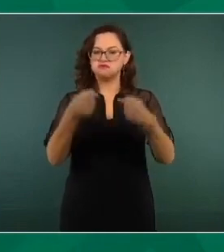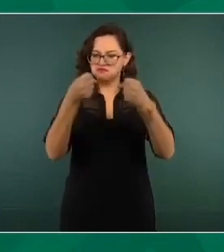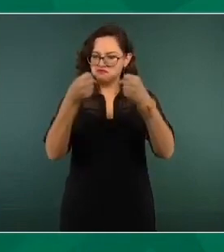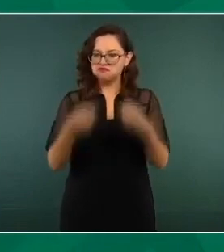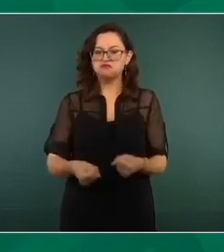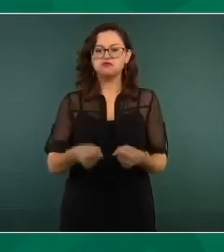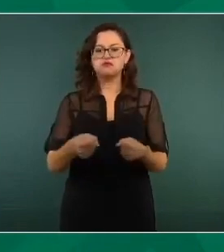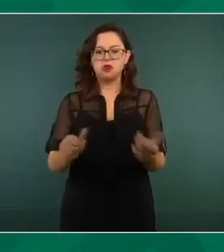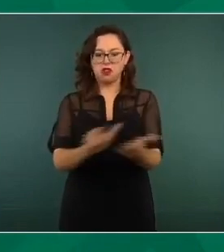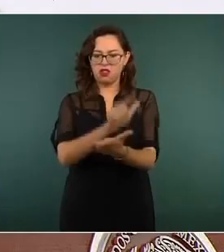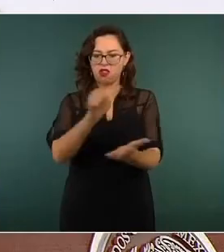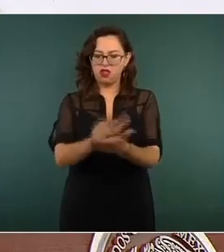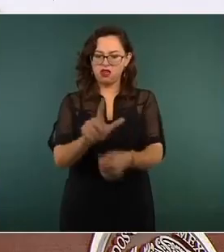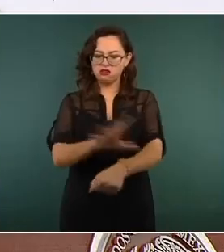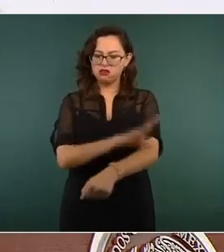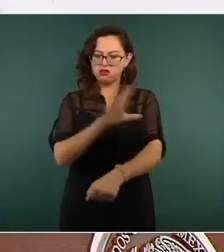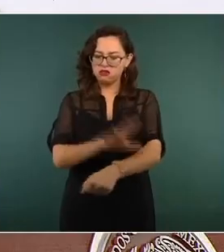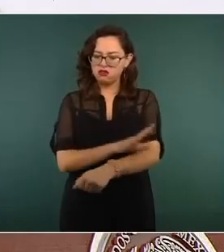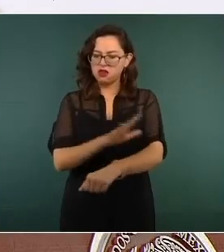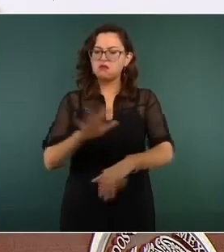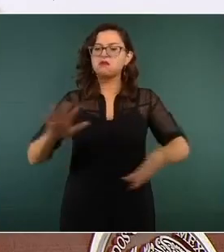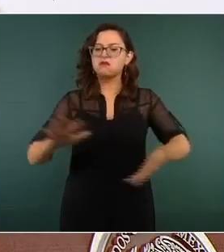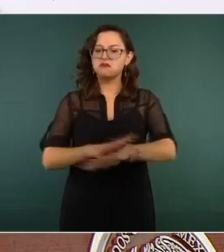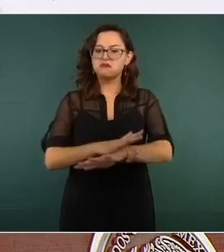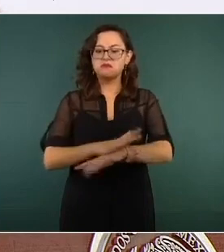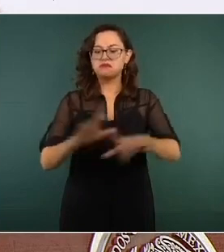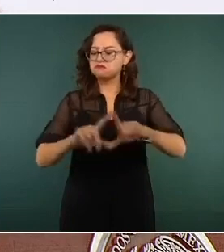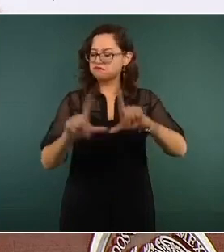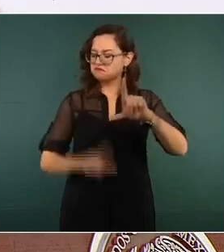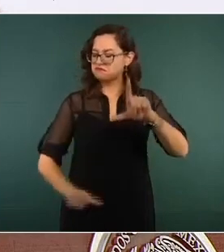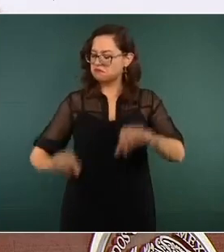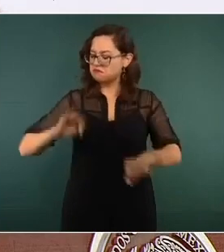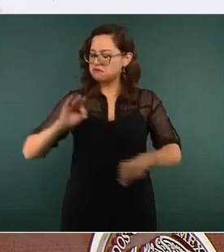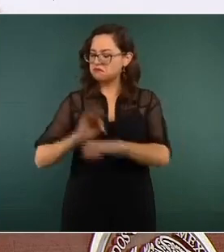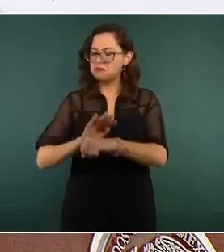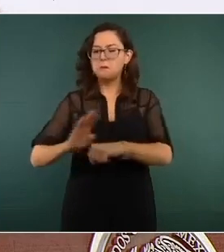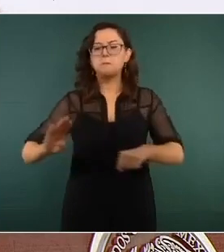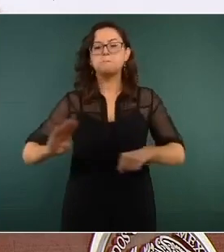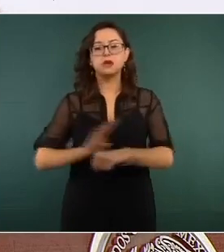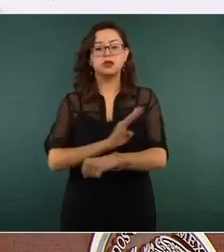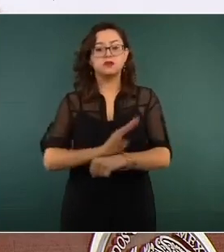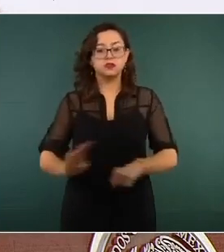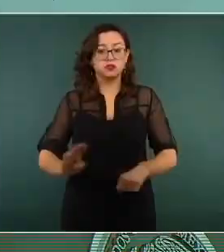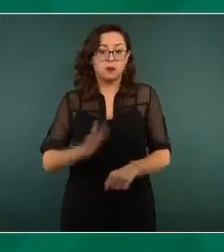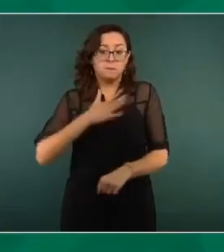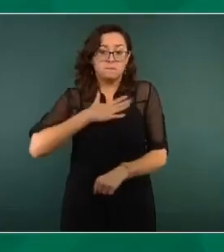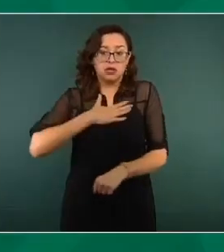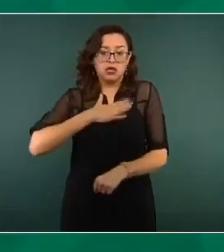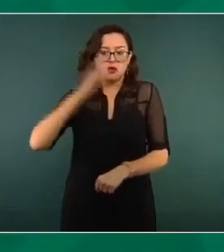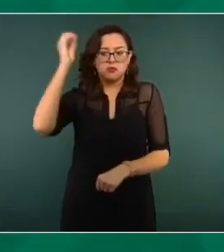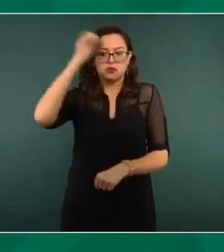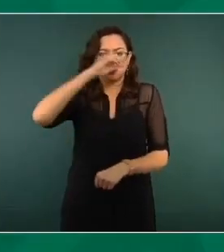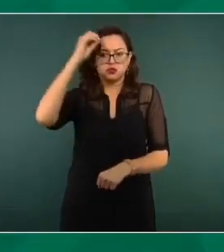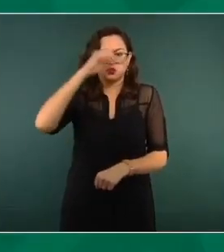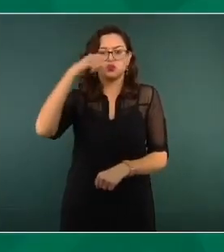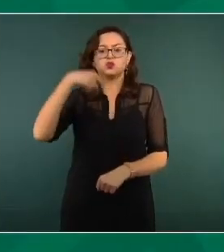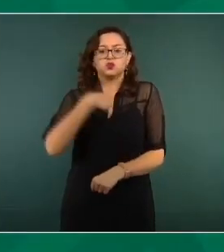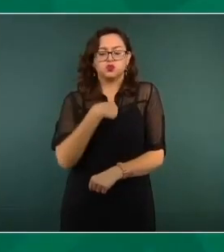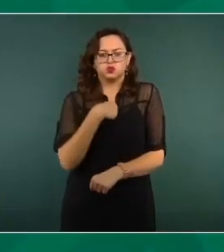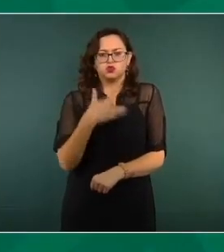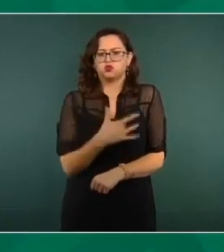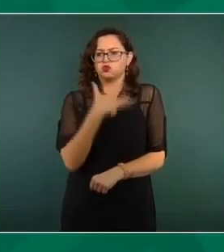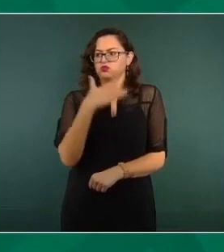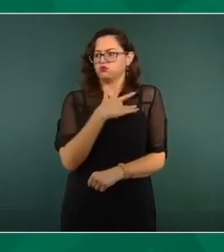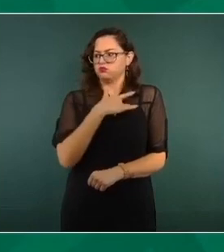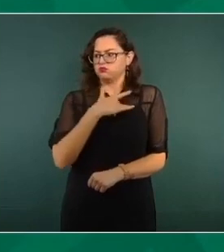Por tanto, como legislador, mi trabajo fue dar al país el mejor marco legal,